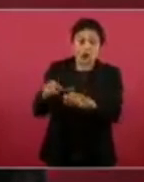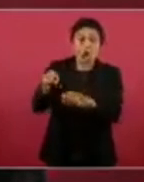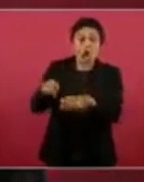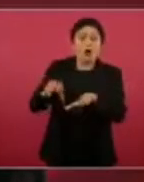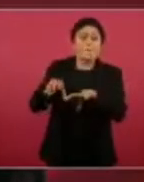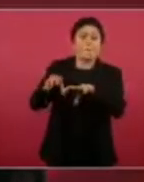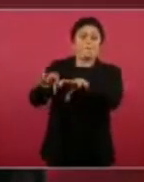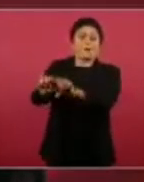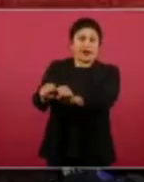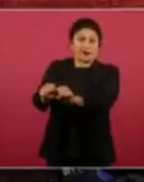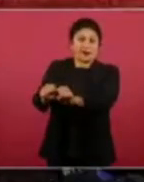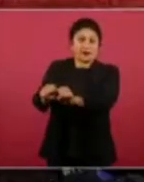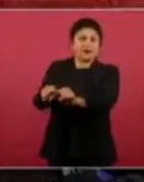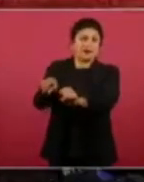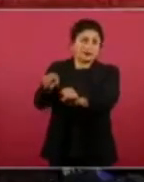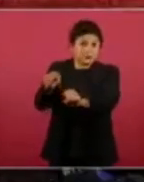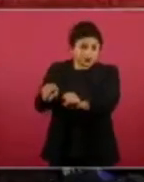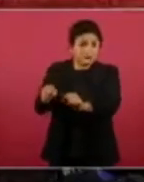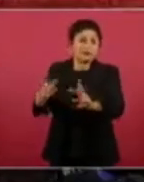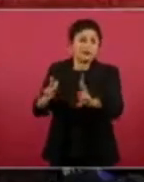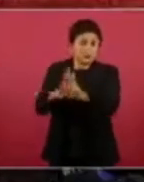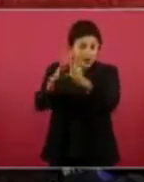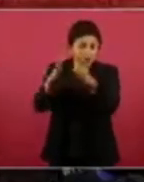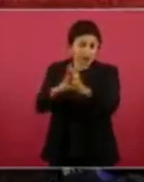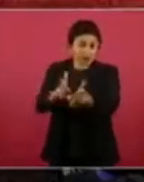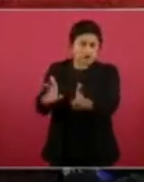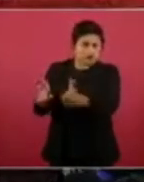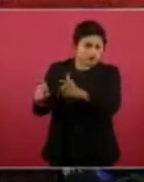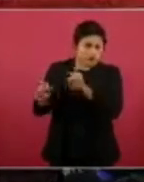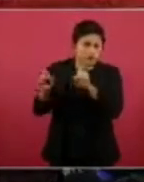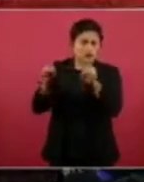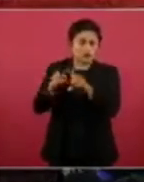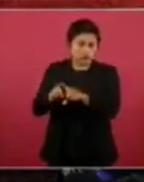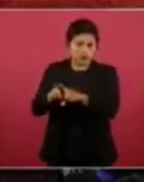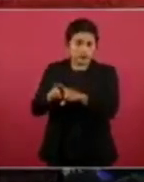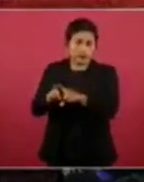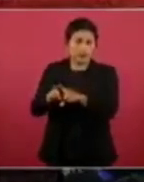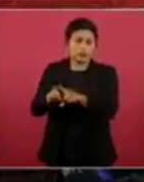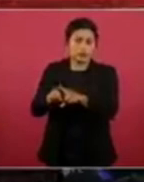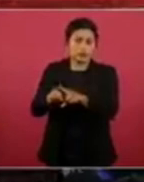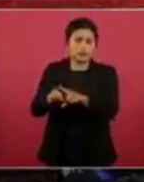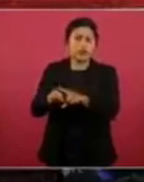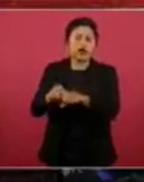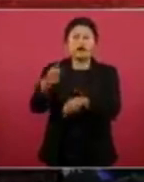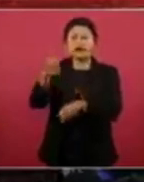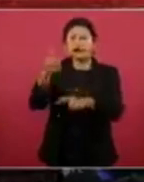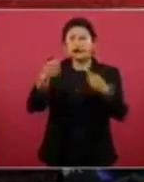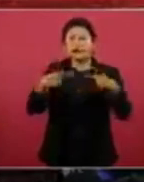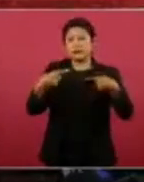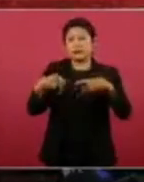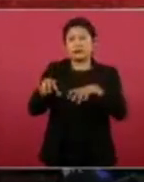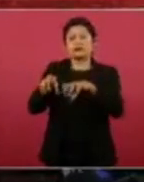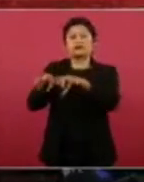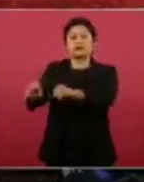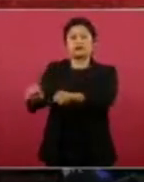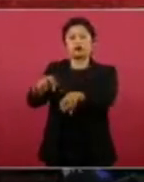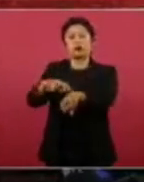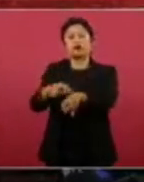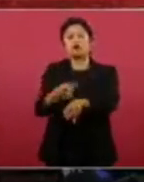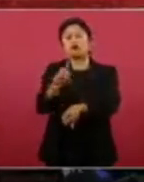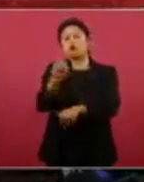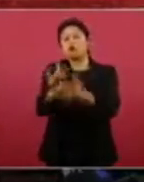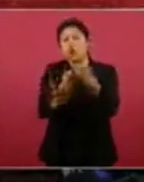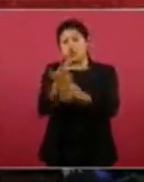participaron en estos eventos criminales, fueron detenidos a la una de la mañana,